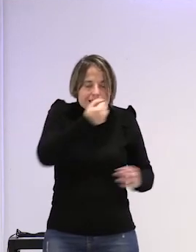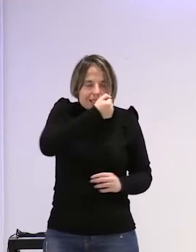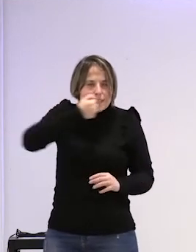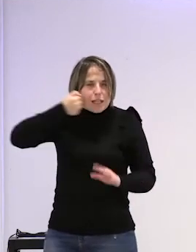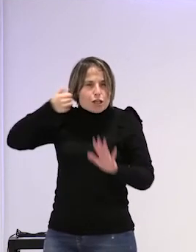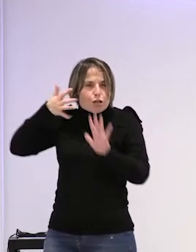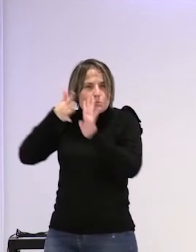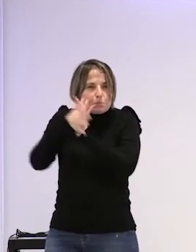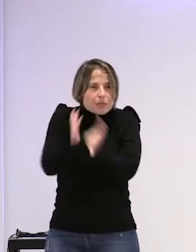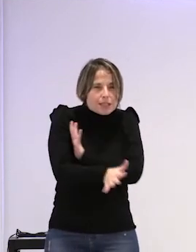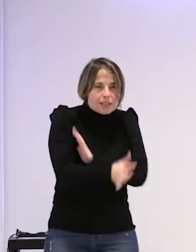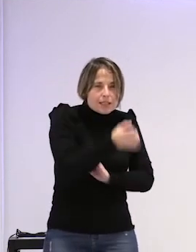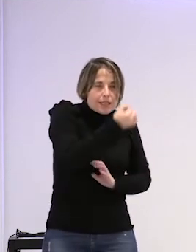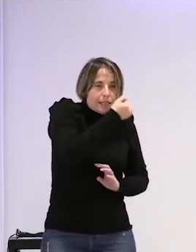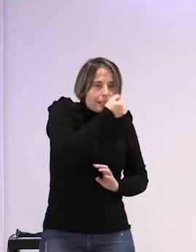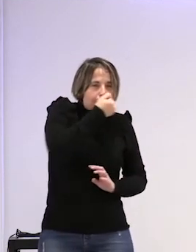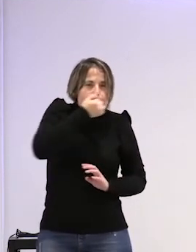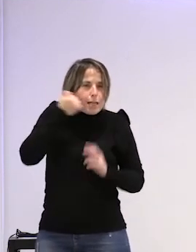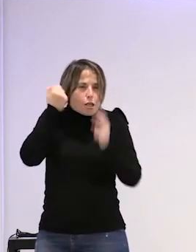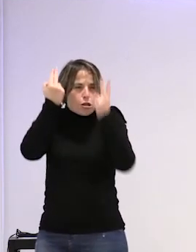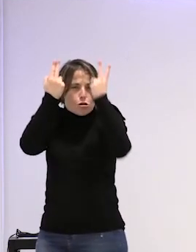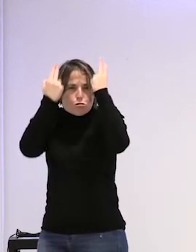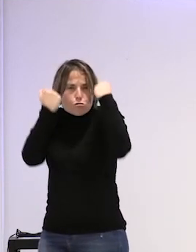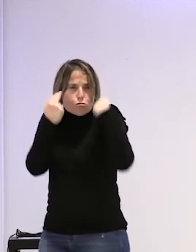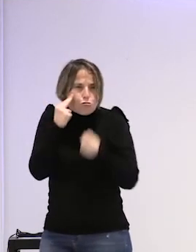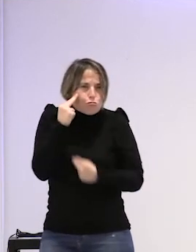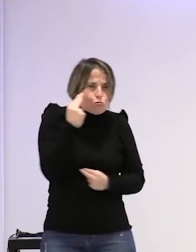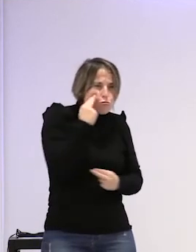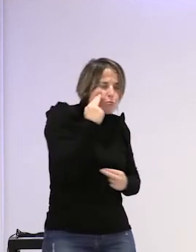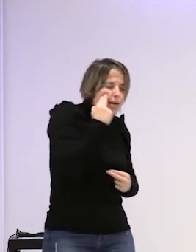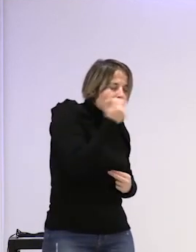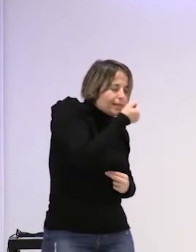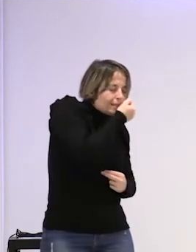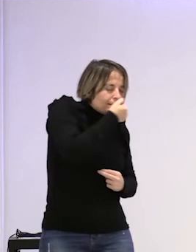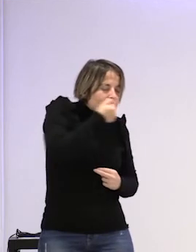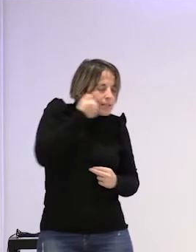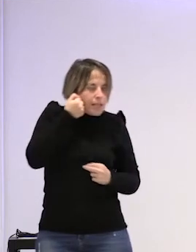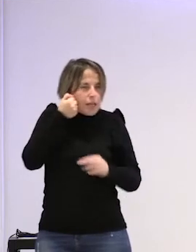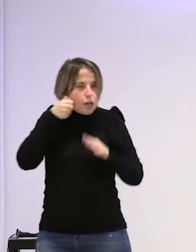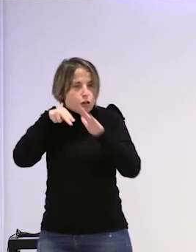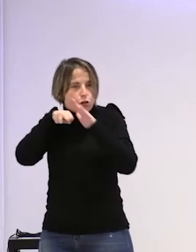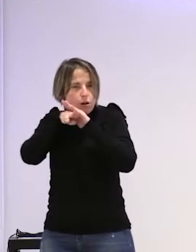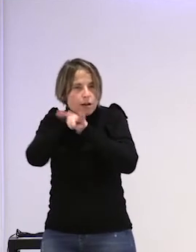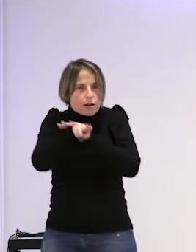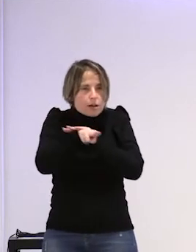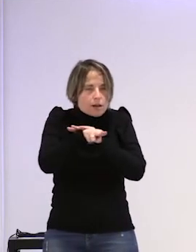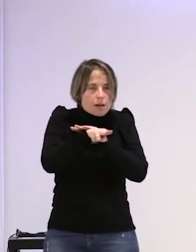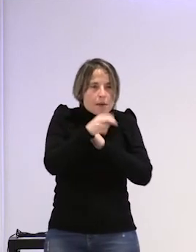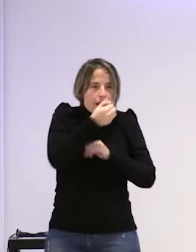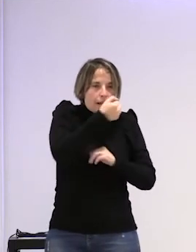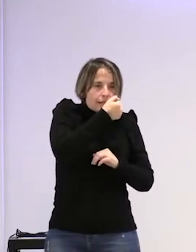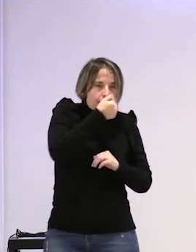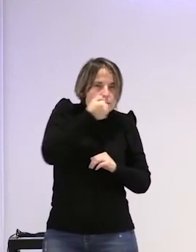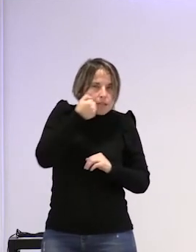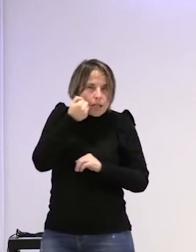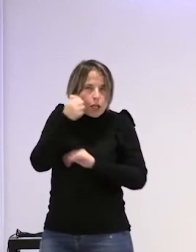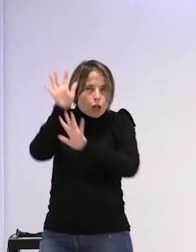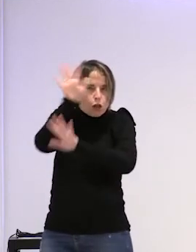silencio cobarde silencio en la cama silencio de sombra